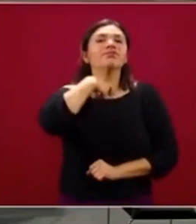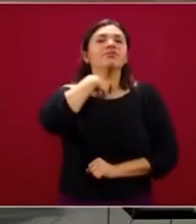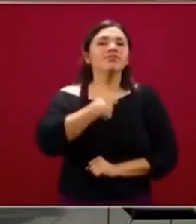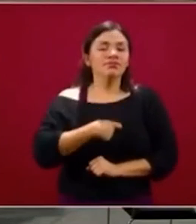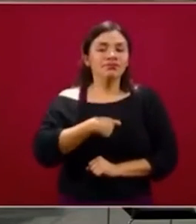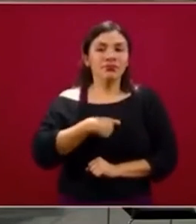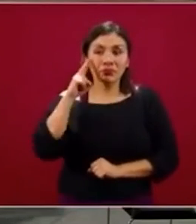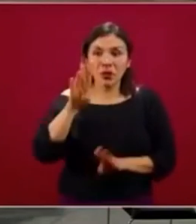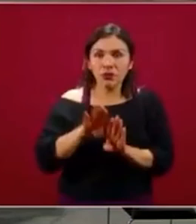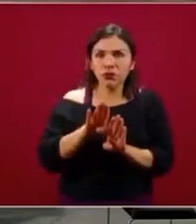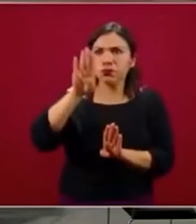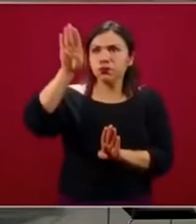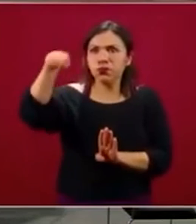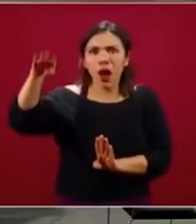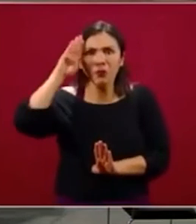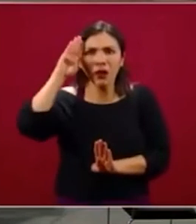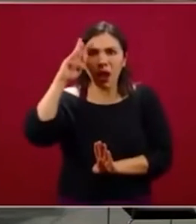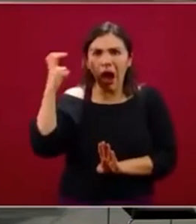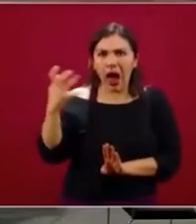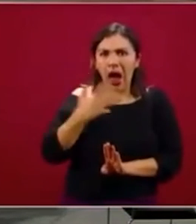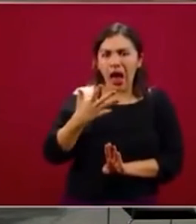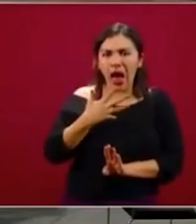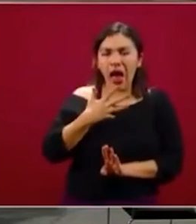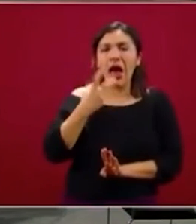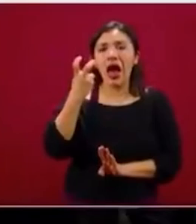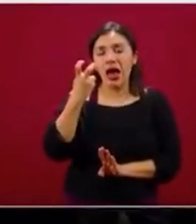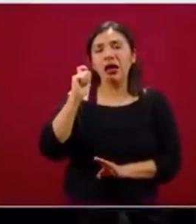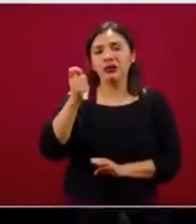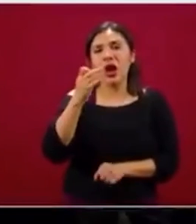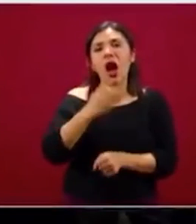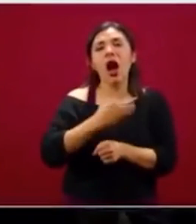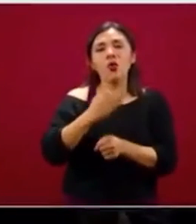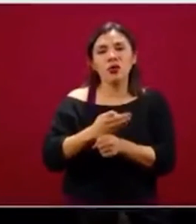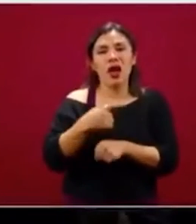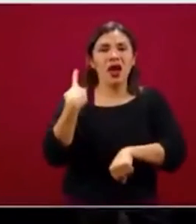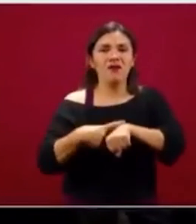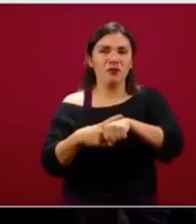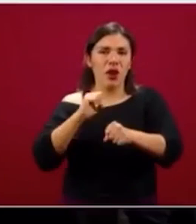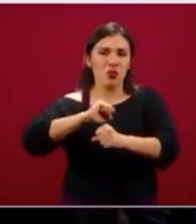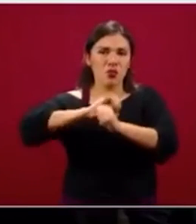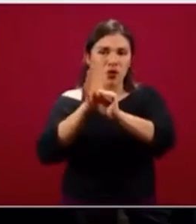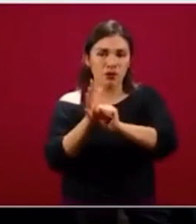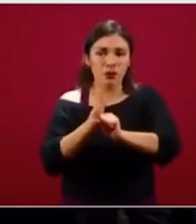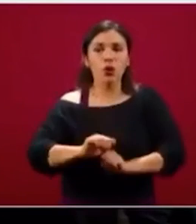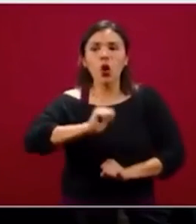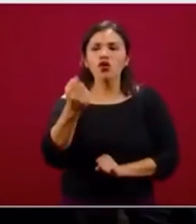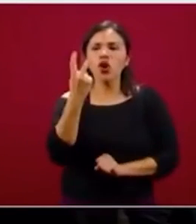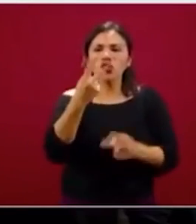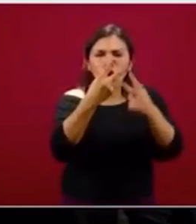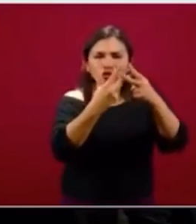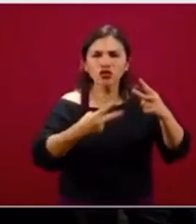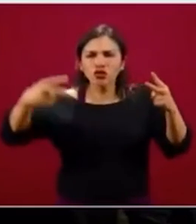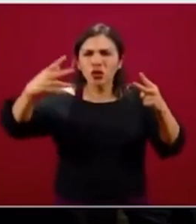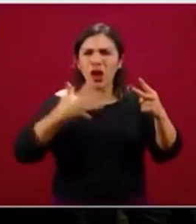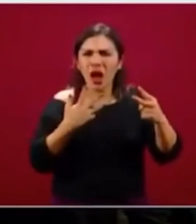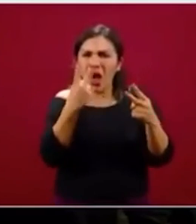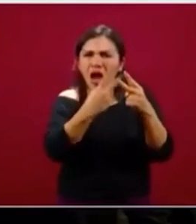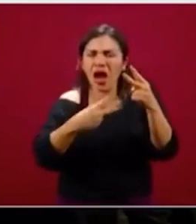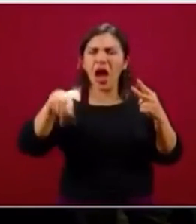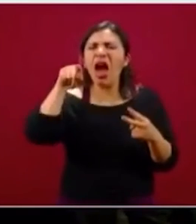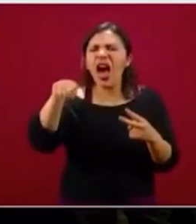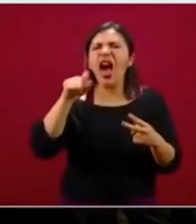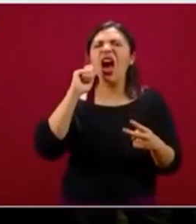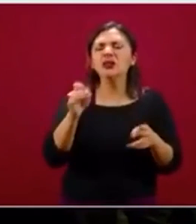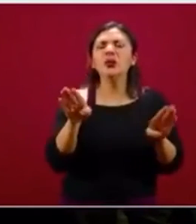ven este pico muy grande que está aquí, esta es la epidemia que estamos viviendo y estas dos líneas de aquí abajo es lo que